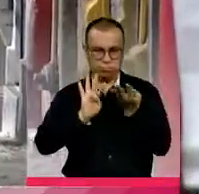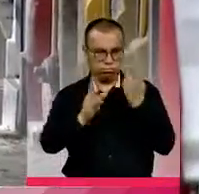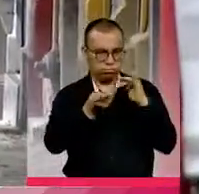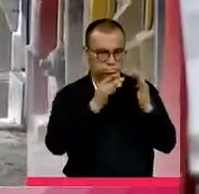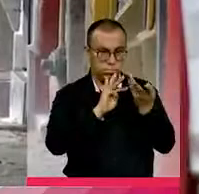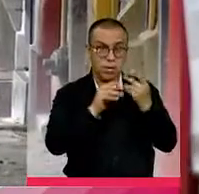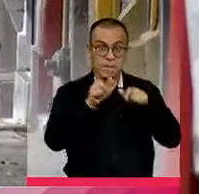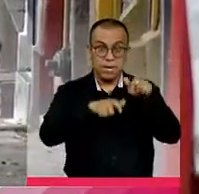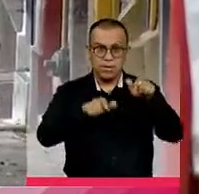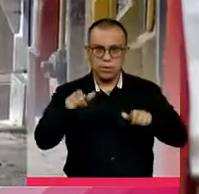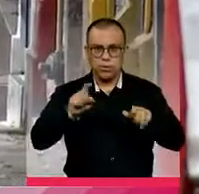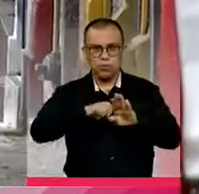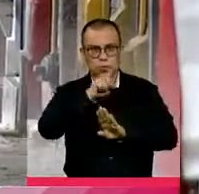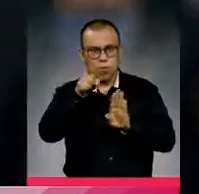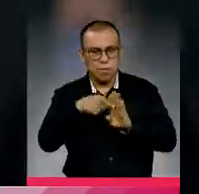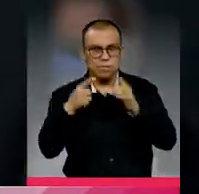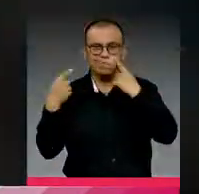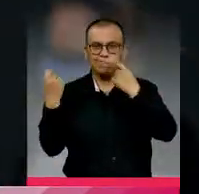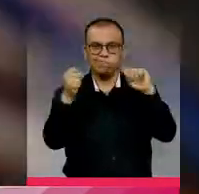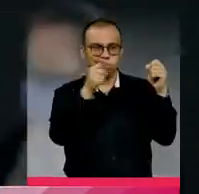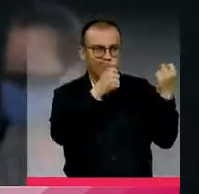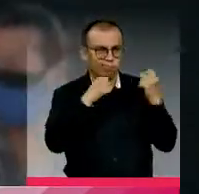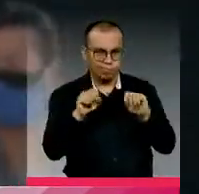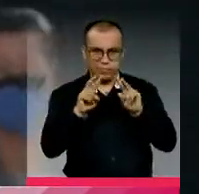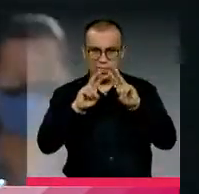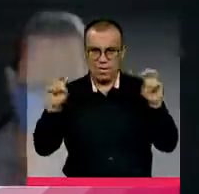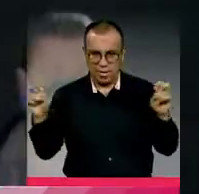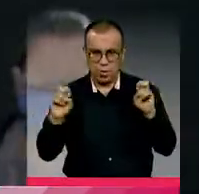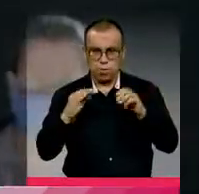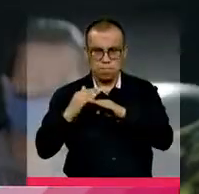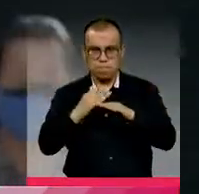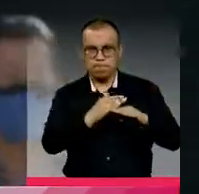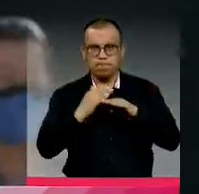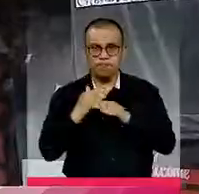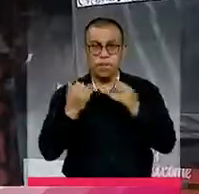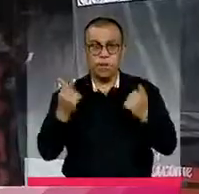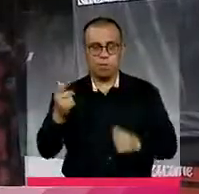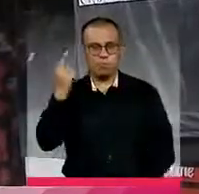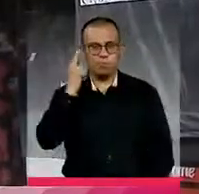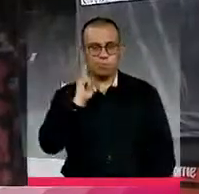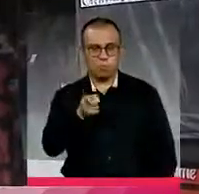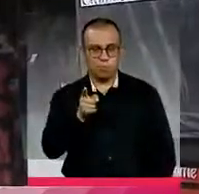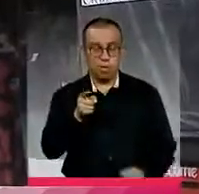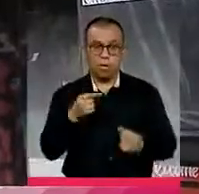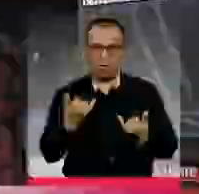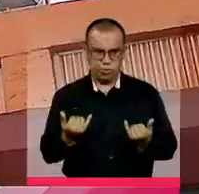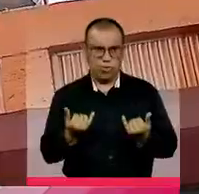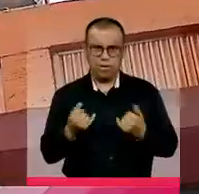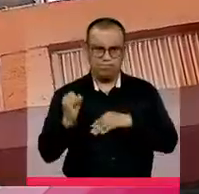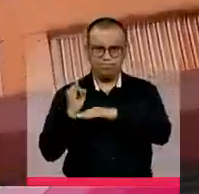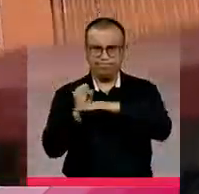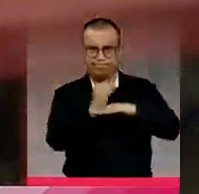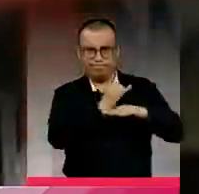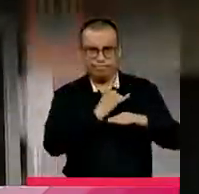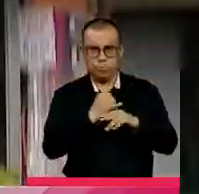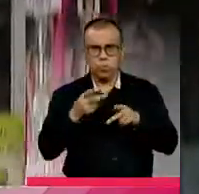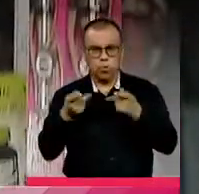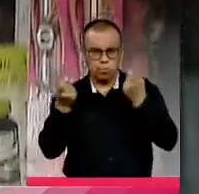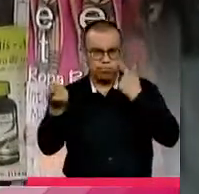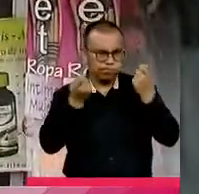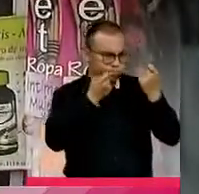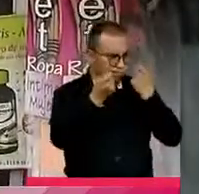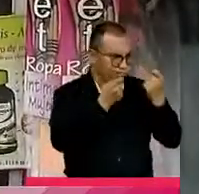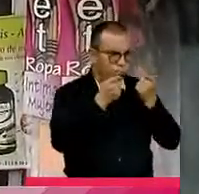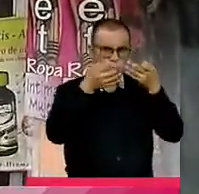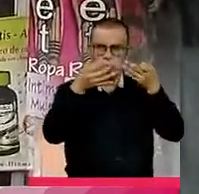calamidad pública es una de las mayores preocupaciones para las autoridades sanitarias, razón por la que desde las diferentes instituciones se implementan estrategias